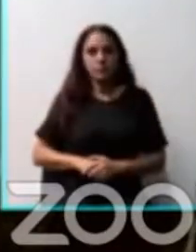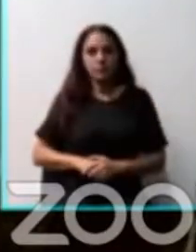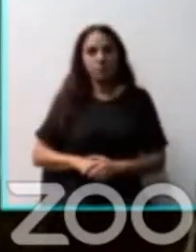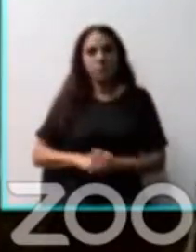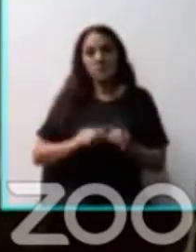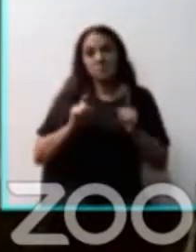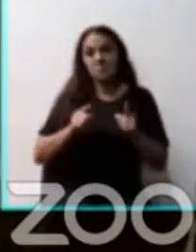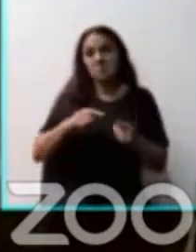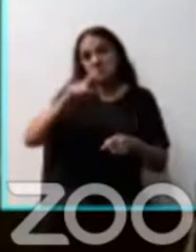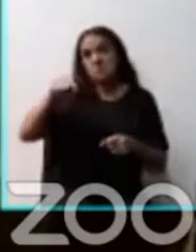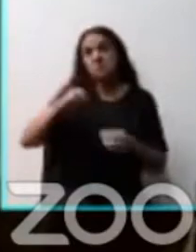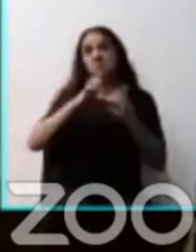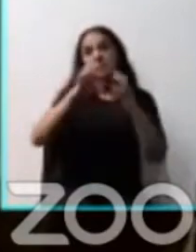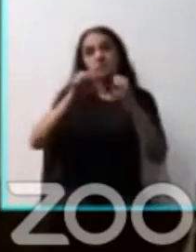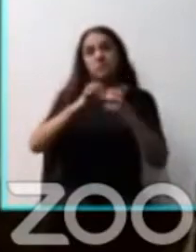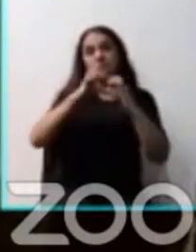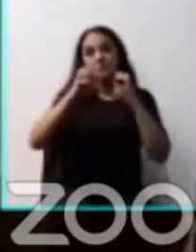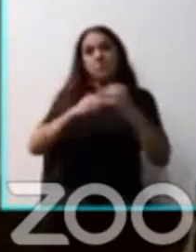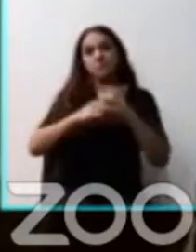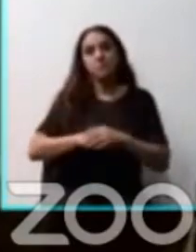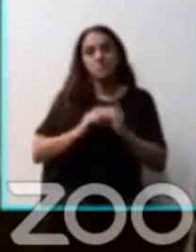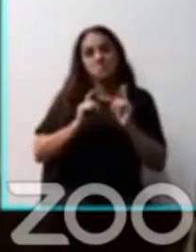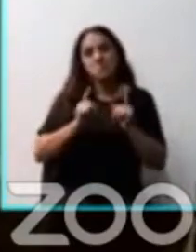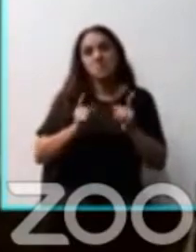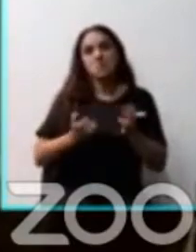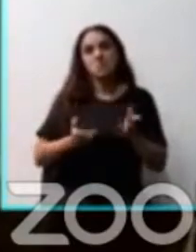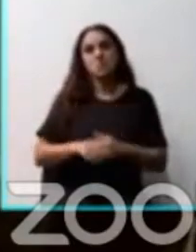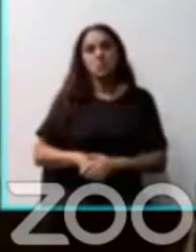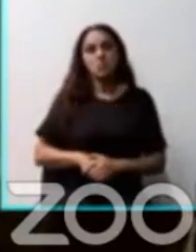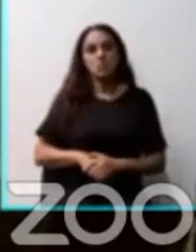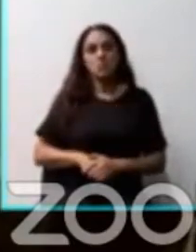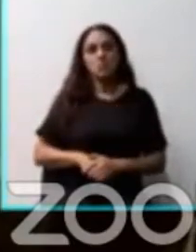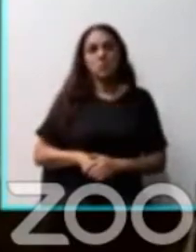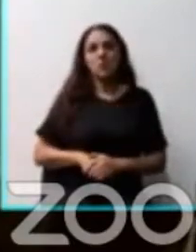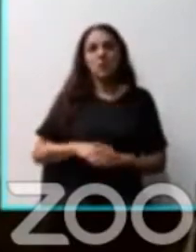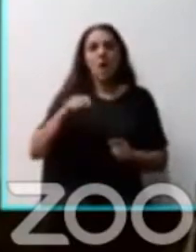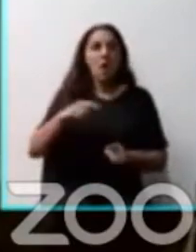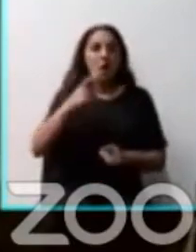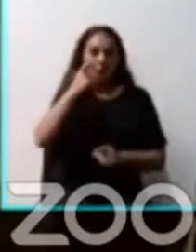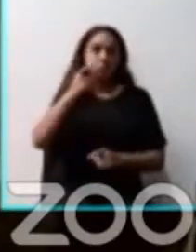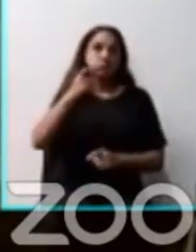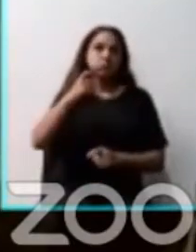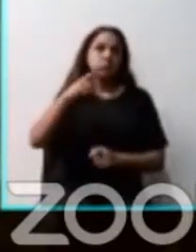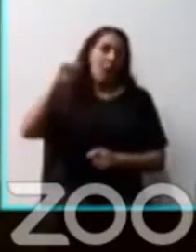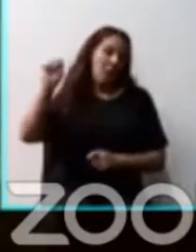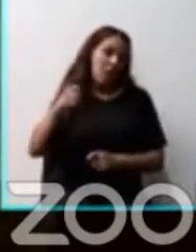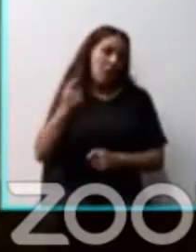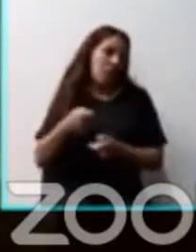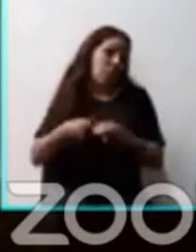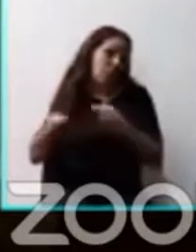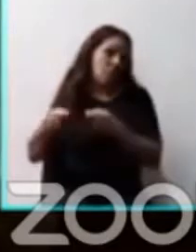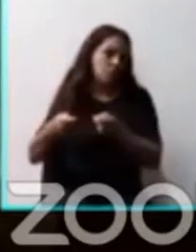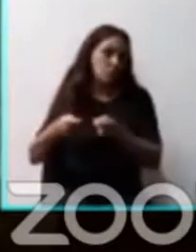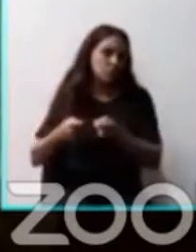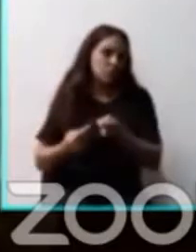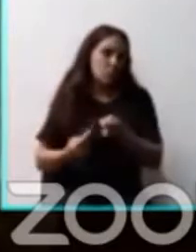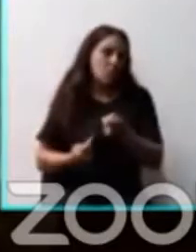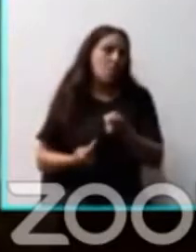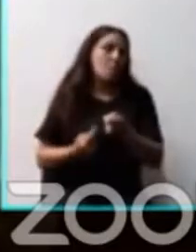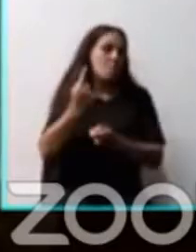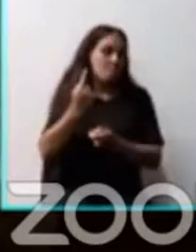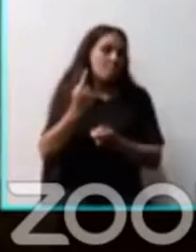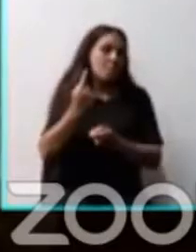discutiendo aquí. Ahora vemos que estos negocios fueron en el primer capítulo